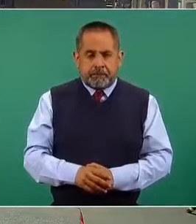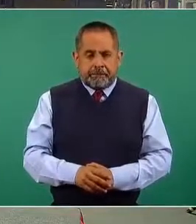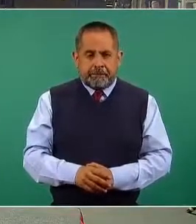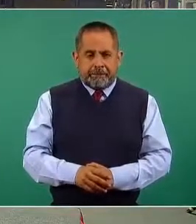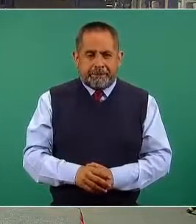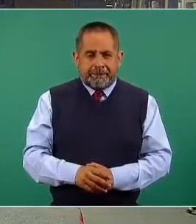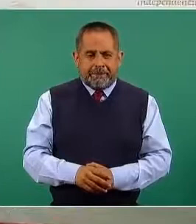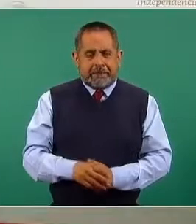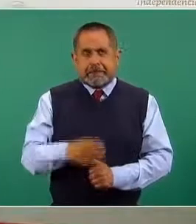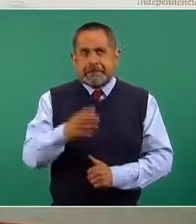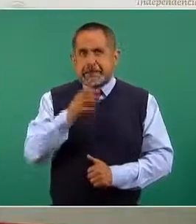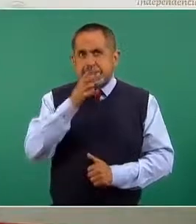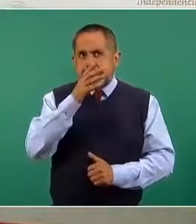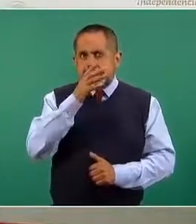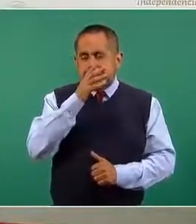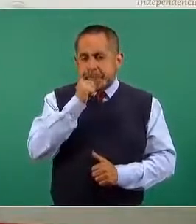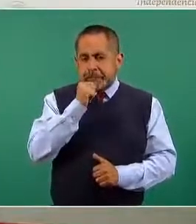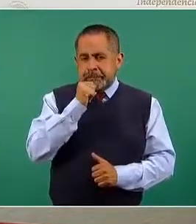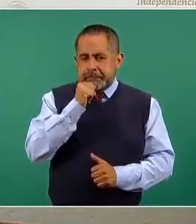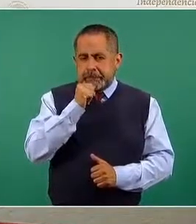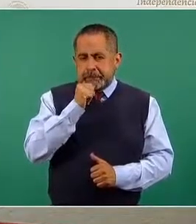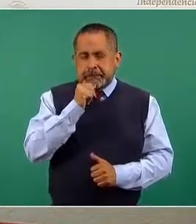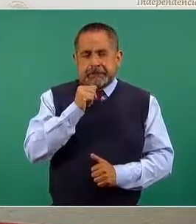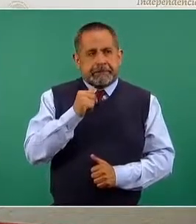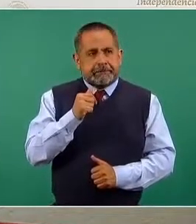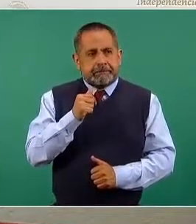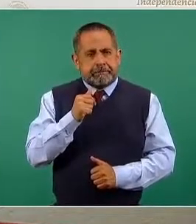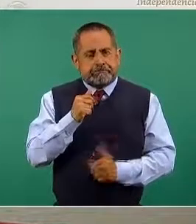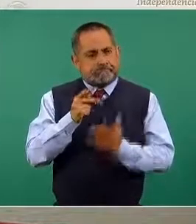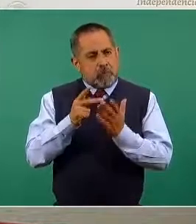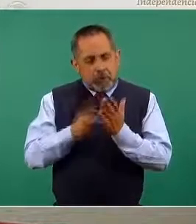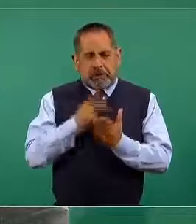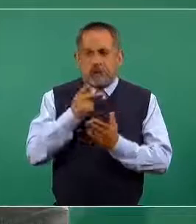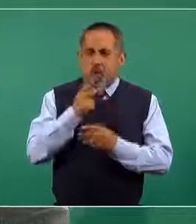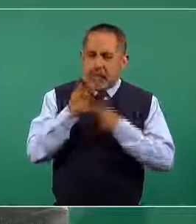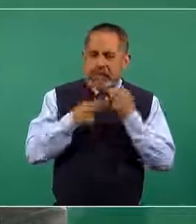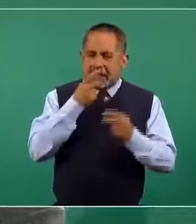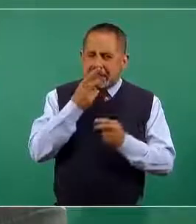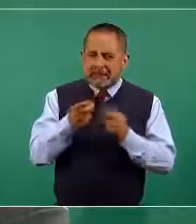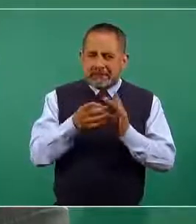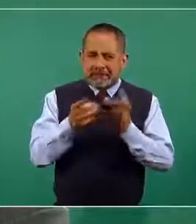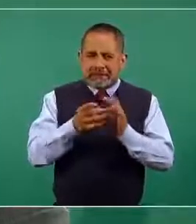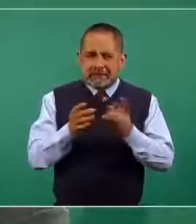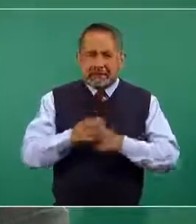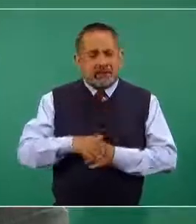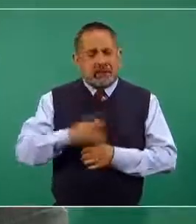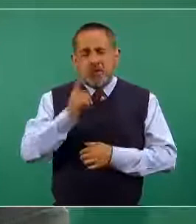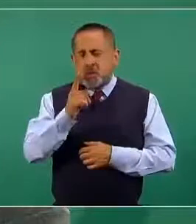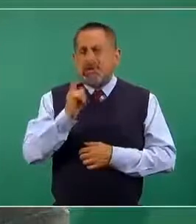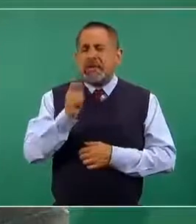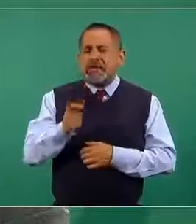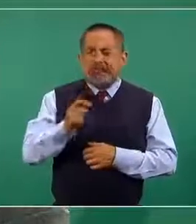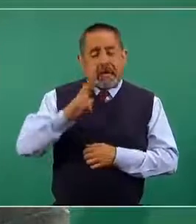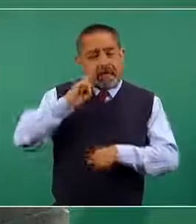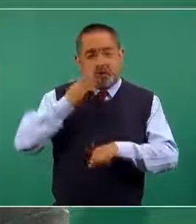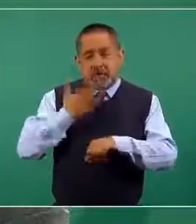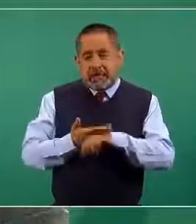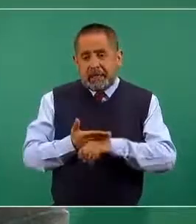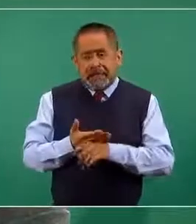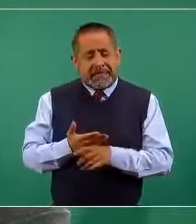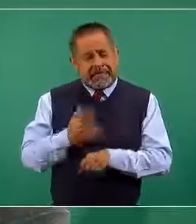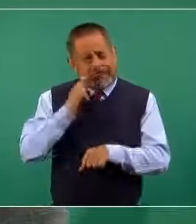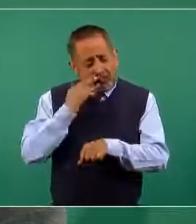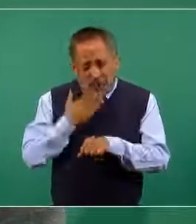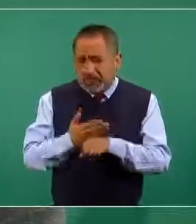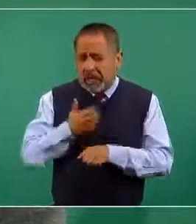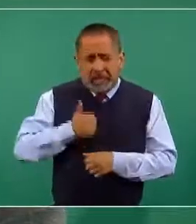híjole, no, no puedo, no podría dejar de volver a comentar la responsabilidad que tenemos cada uno de nosotros.